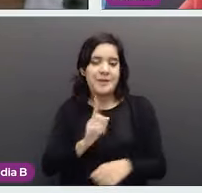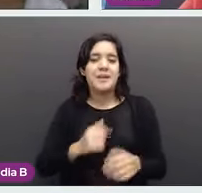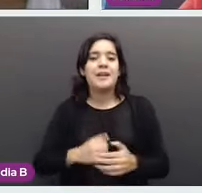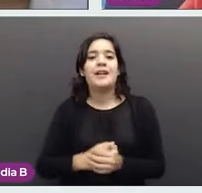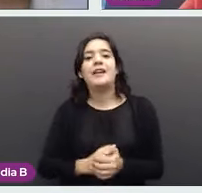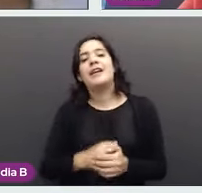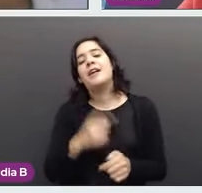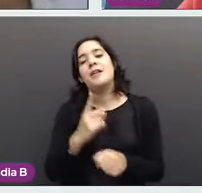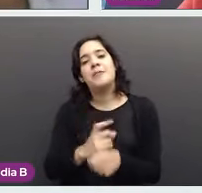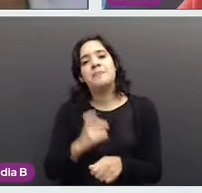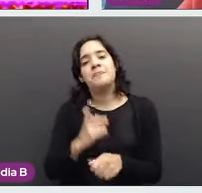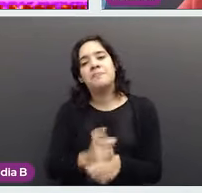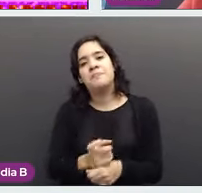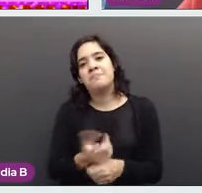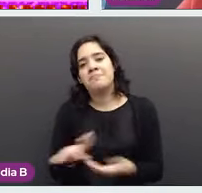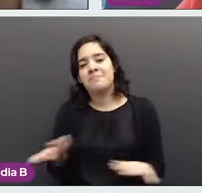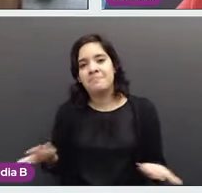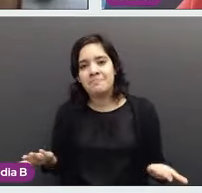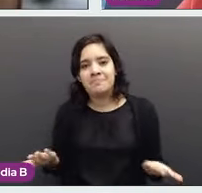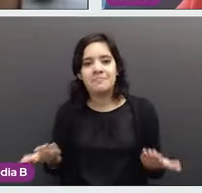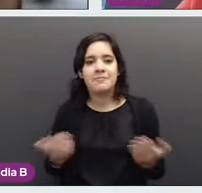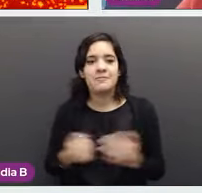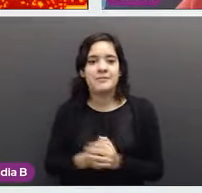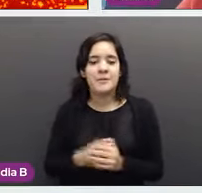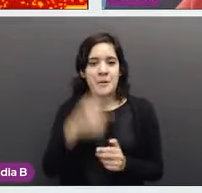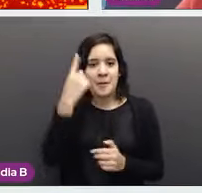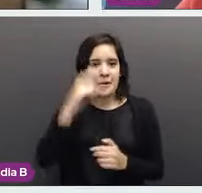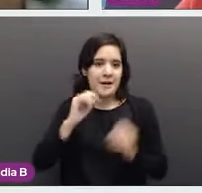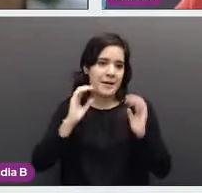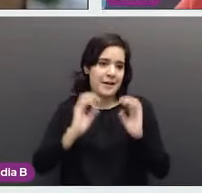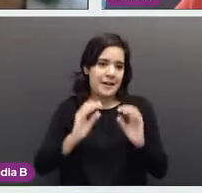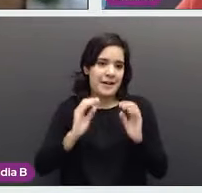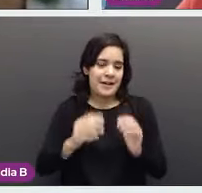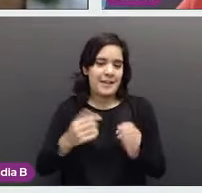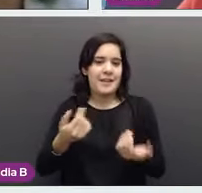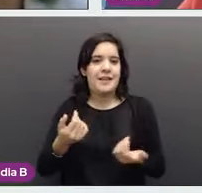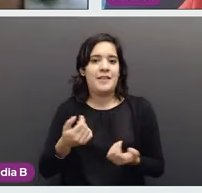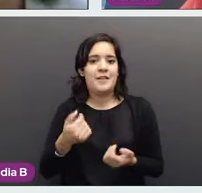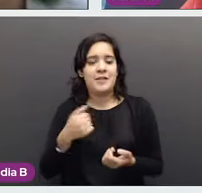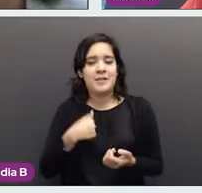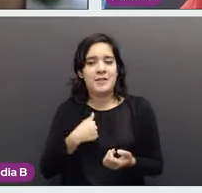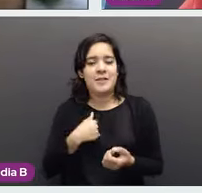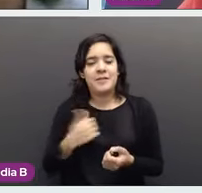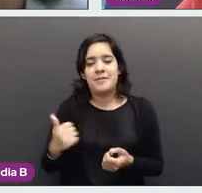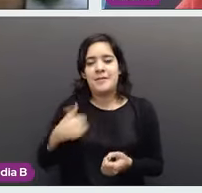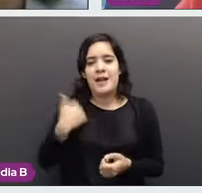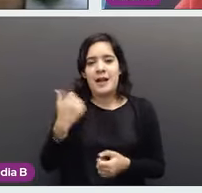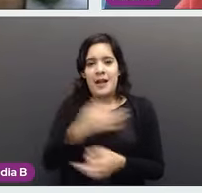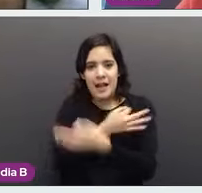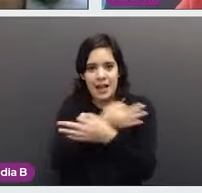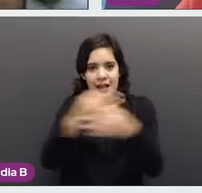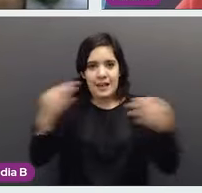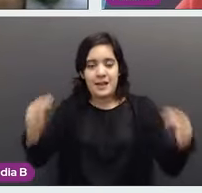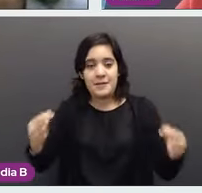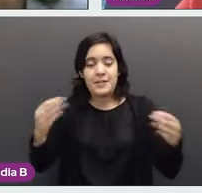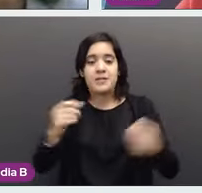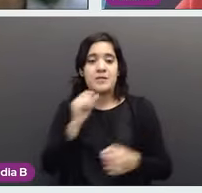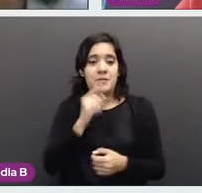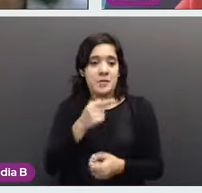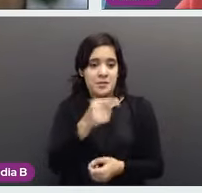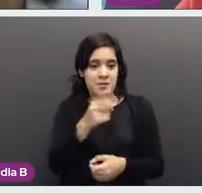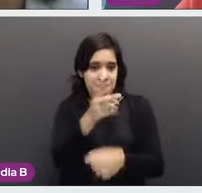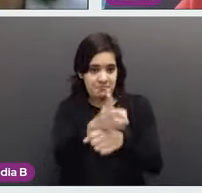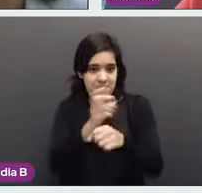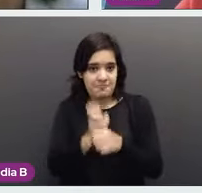verdad, con gran relevancia, pues, por el cuidado y prevención, me permito dar algunos avisos, doctora, asimismo, invitarla a que nos siga